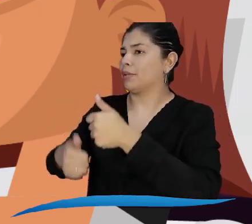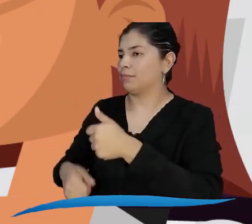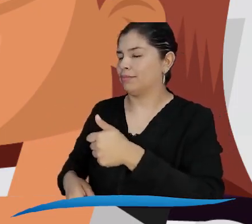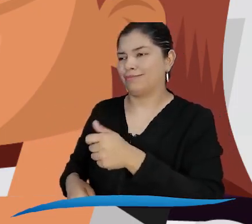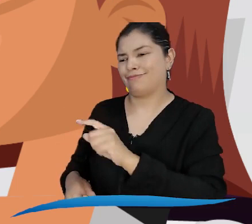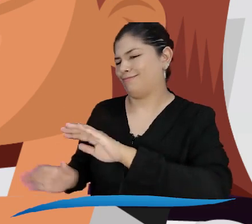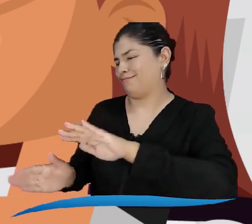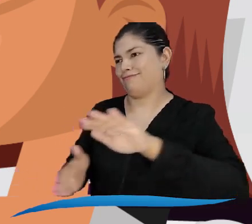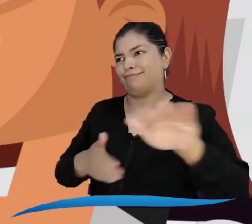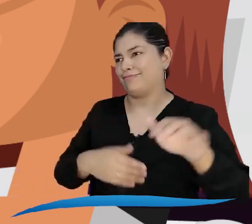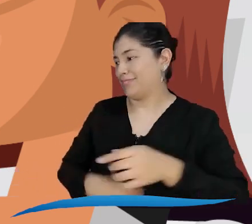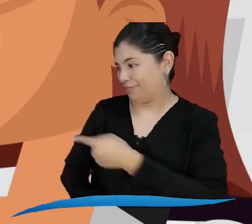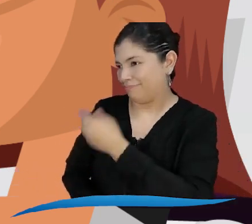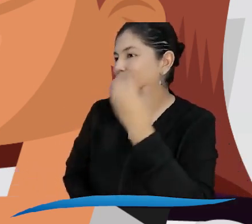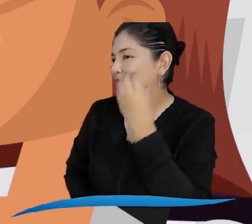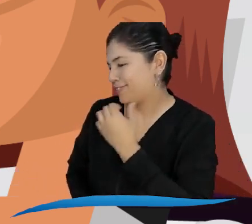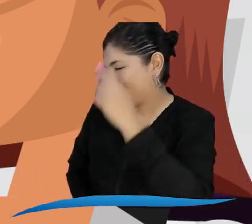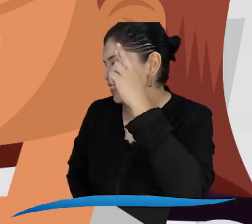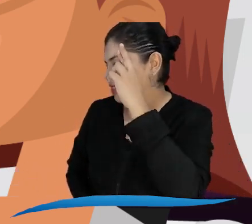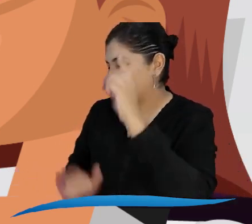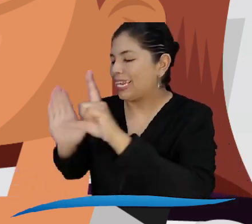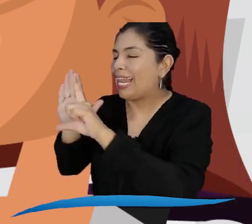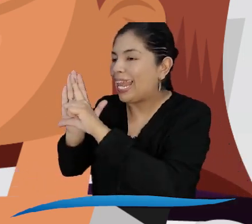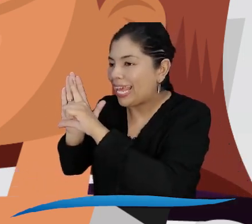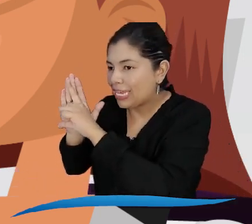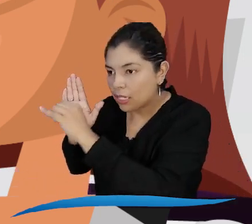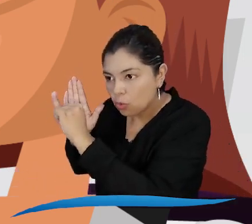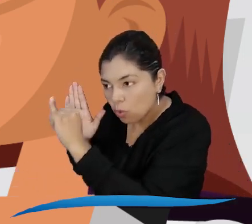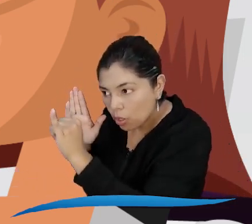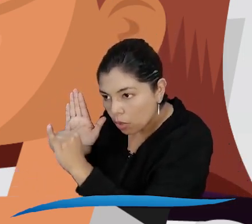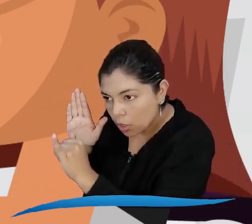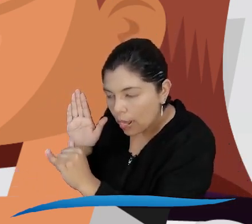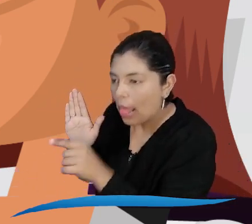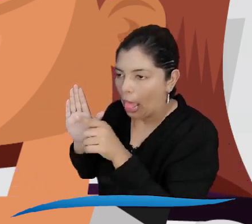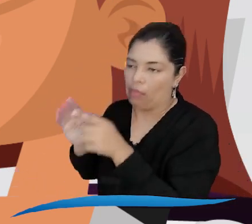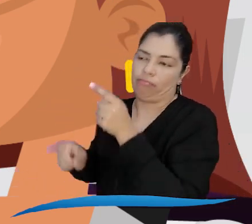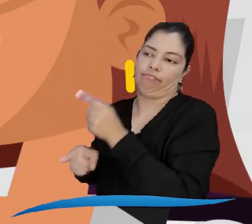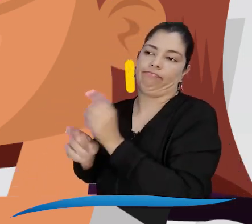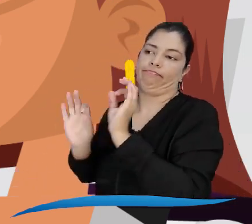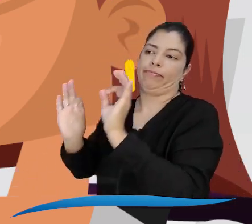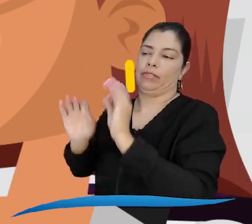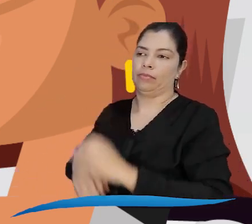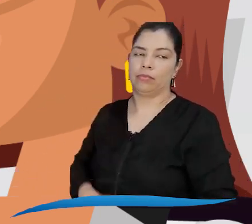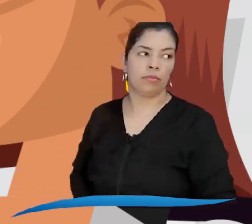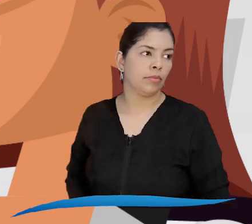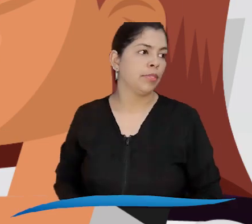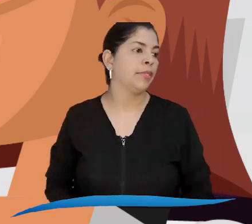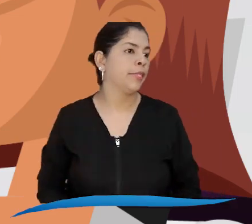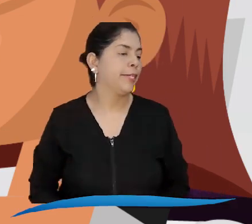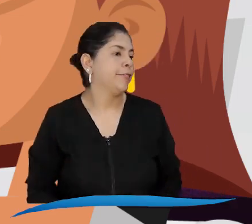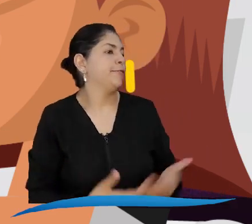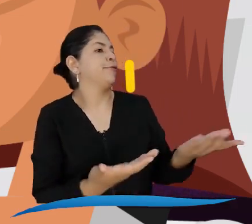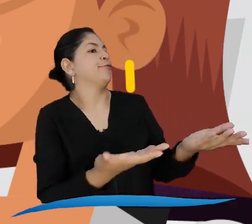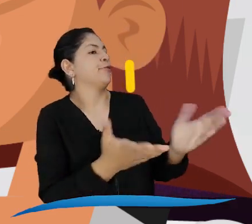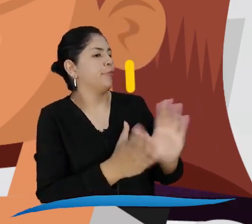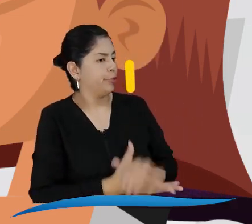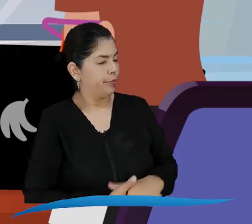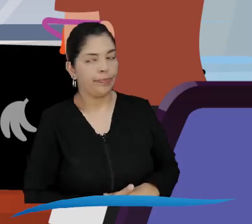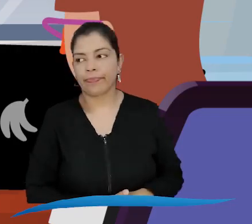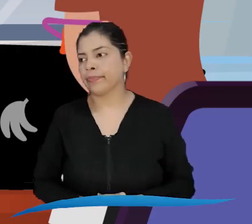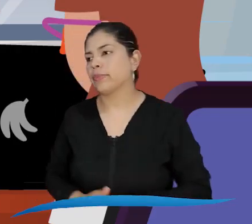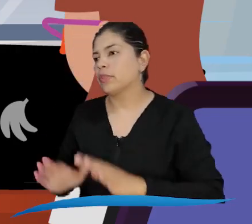relevante para establecer si el comité marcha bien. Como dijo Mauricio, nosotros solo nos guiamos por lo que dicta la ley.